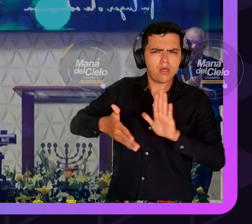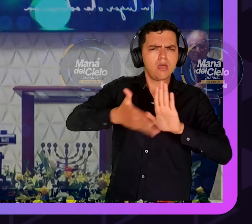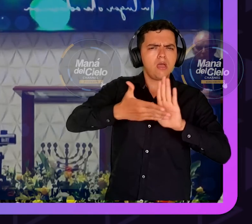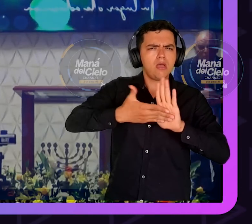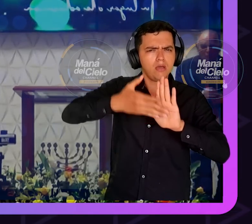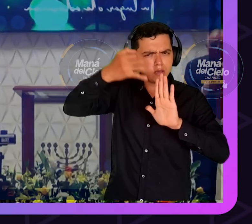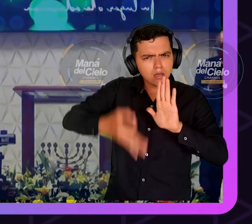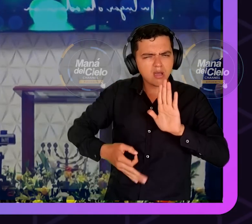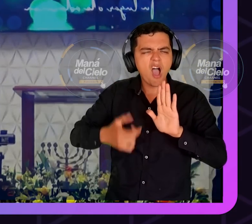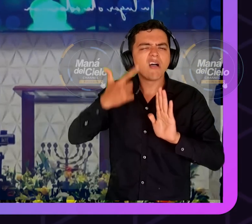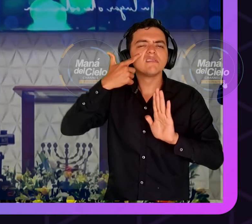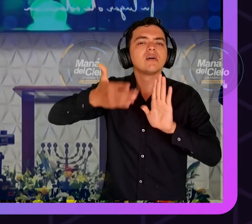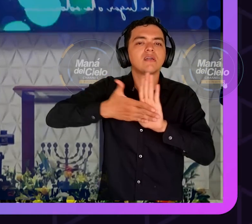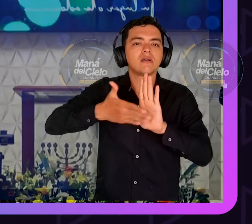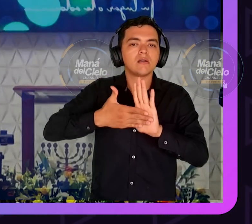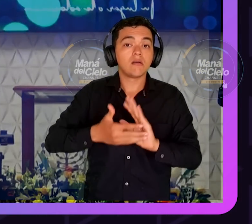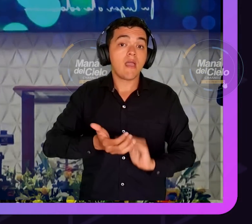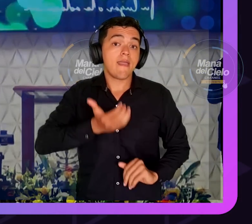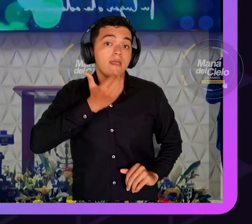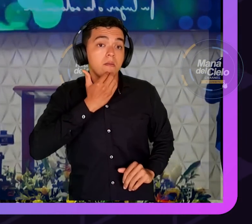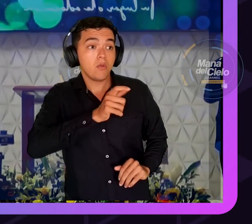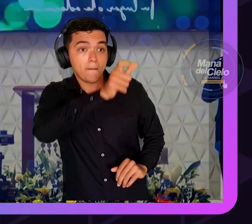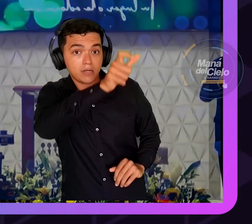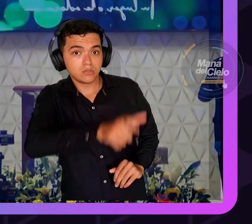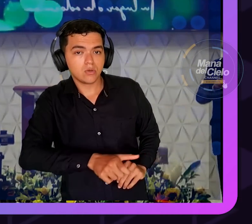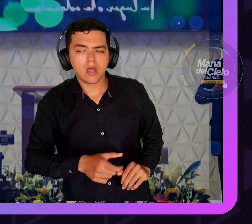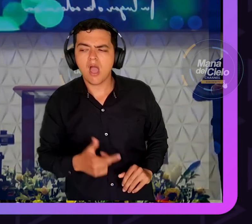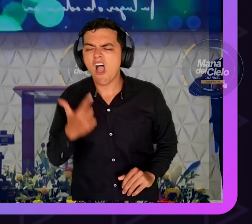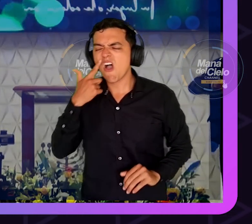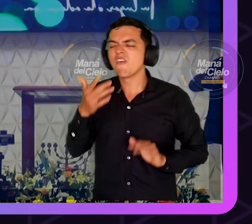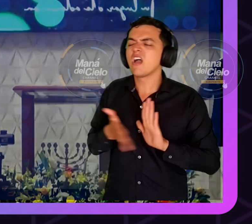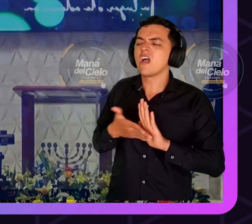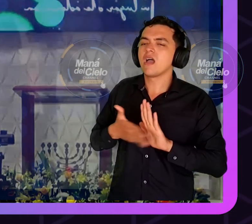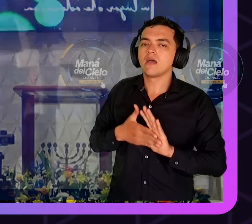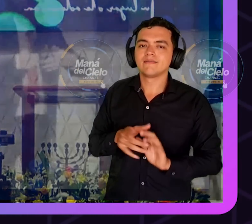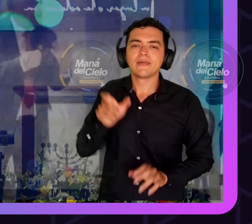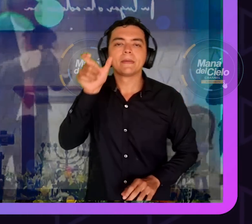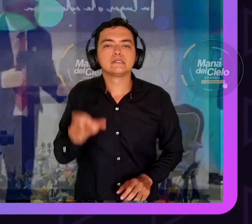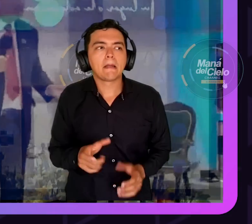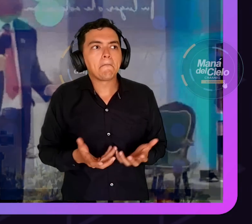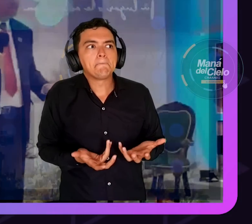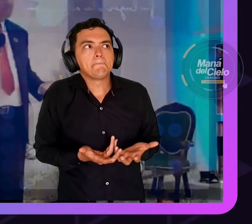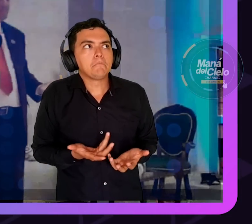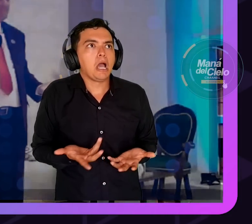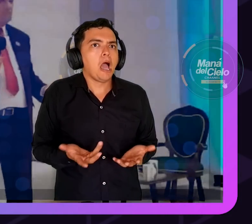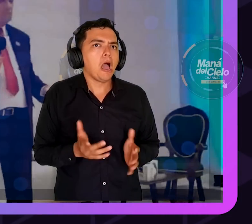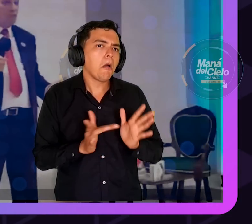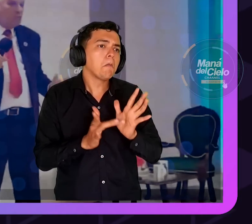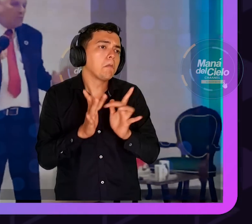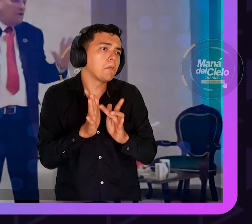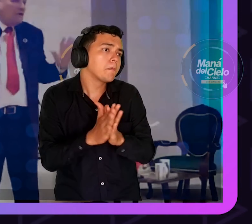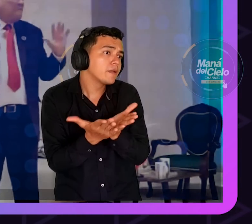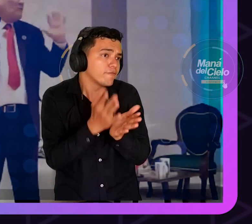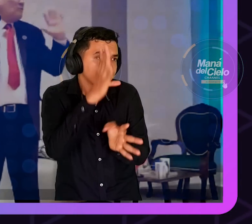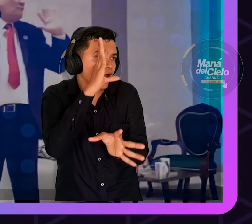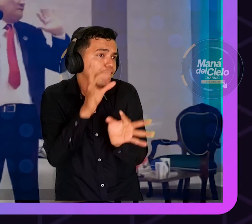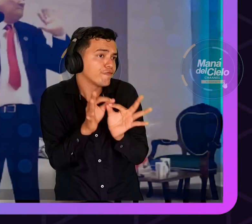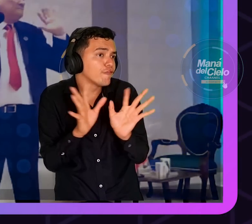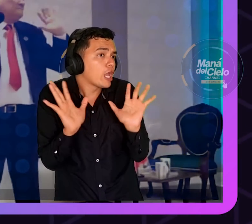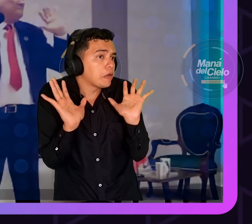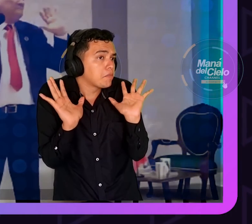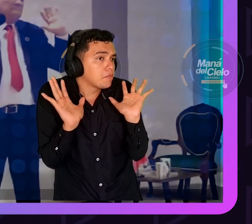no soy fuerte con los argumentos. Y cuando alguien me argumenta en contra, yo no sé qué decir. No, yo creo en la Biblia, tengo fe.